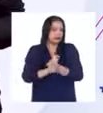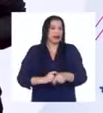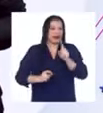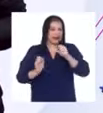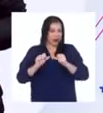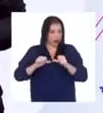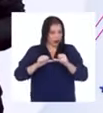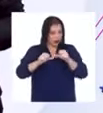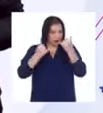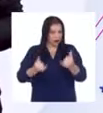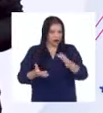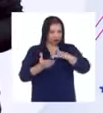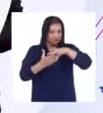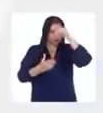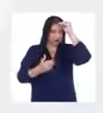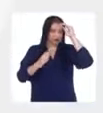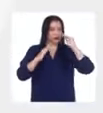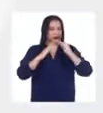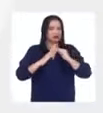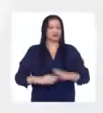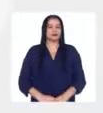en Aprendo en Casa.